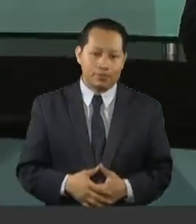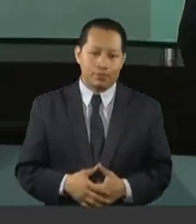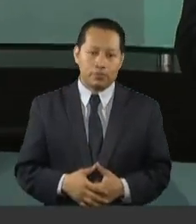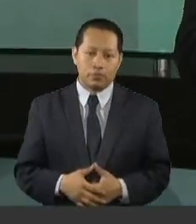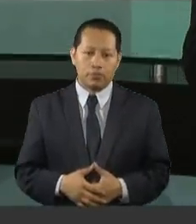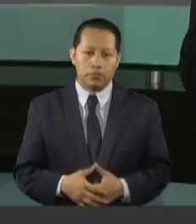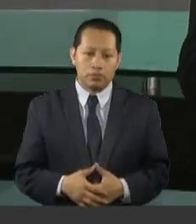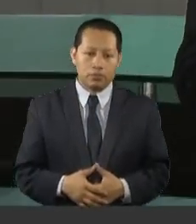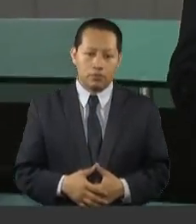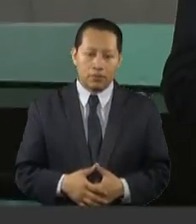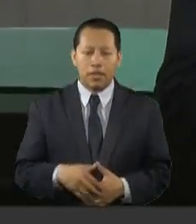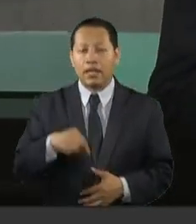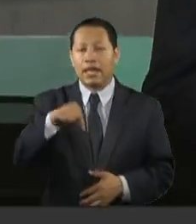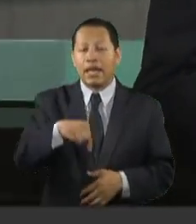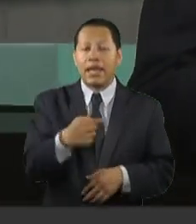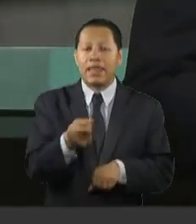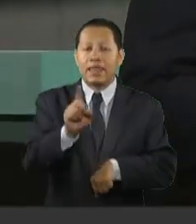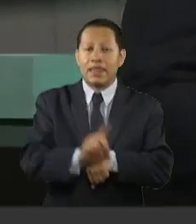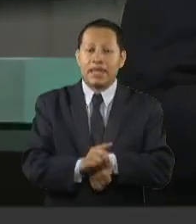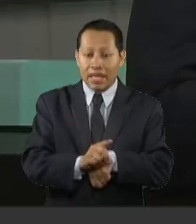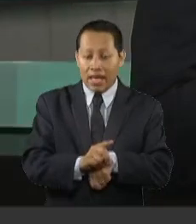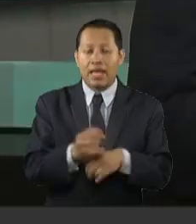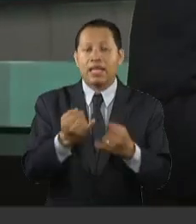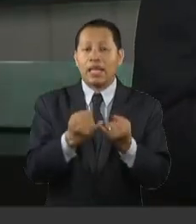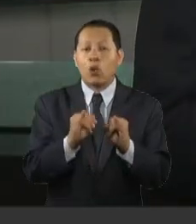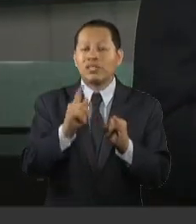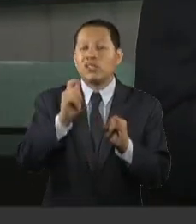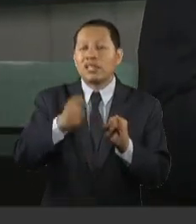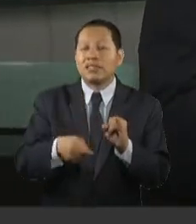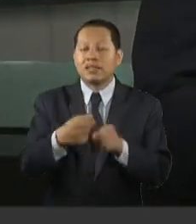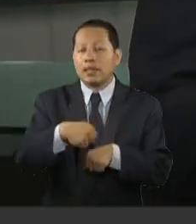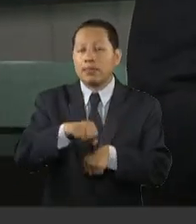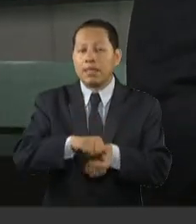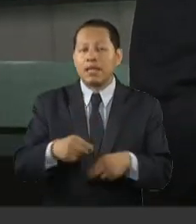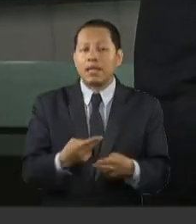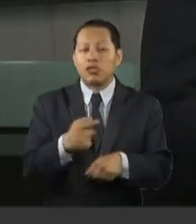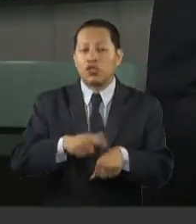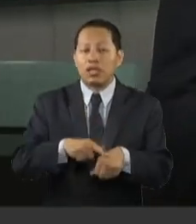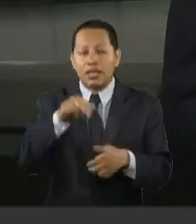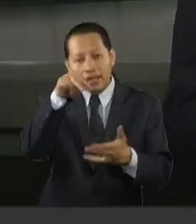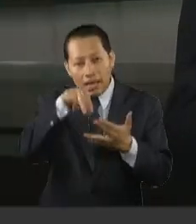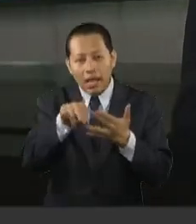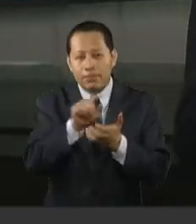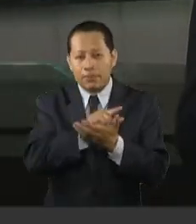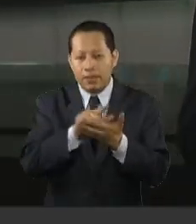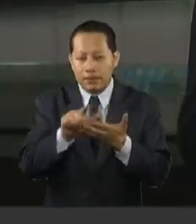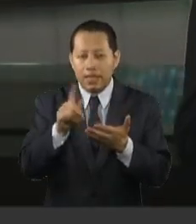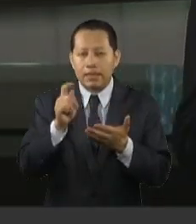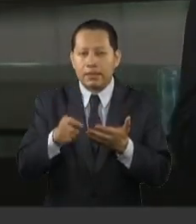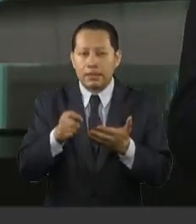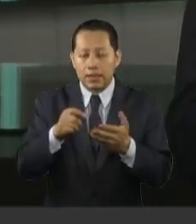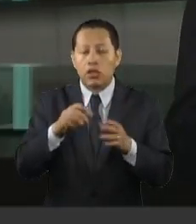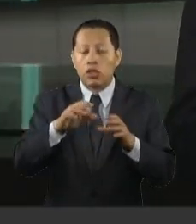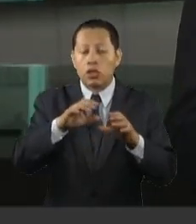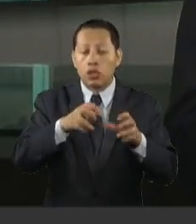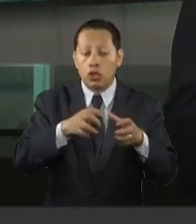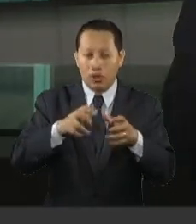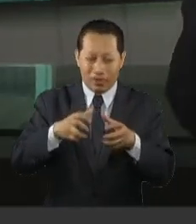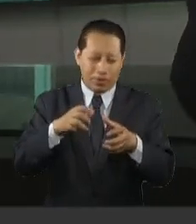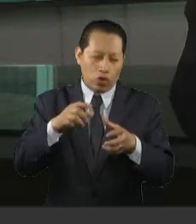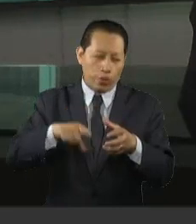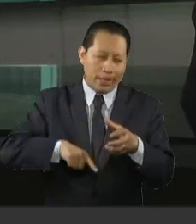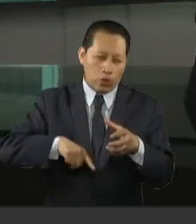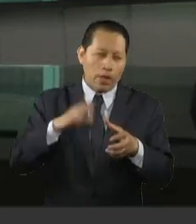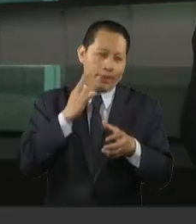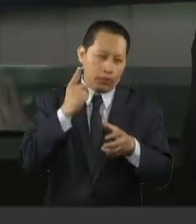Mire, se inauguró este día la Semana Nacional de la Transparencia. En ella participaron los órganos de gobierno de la Cámara de Diputados.